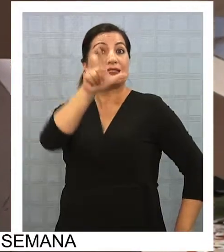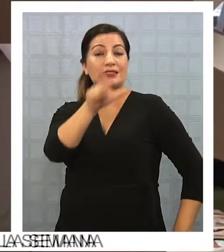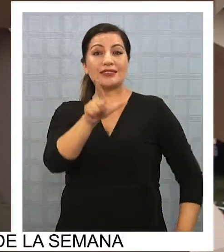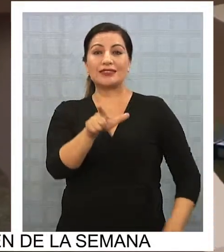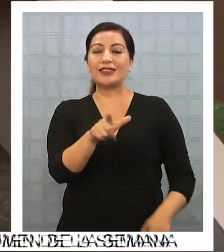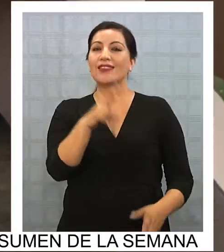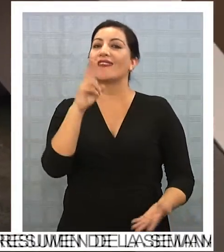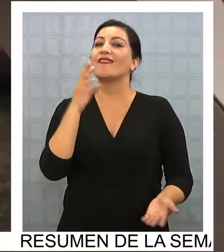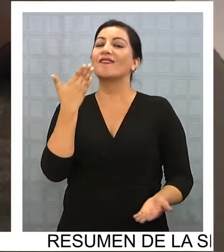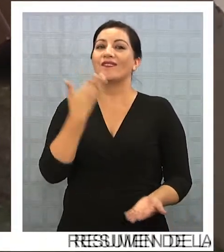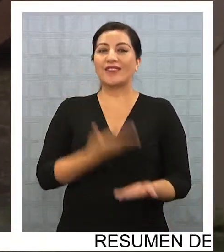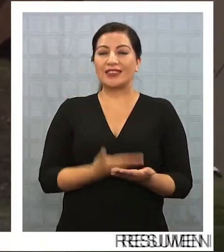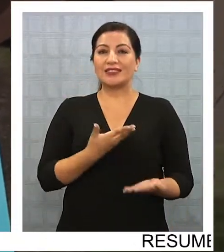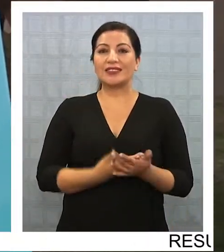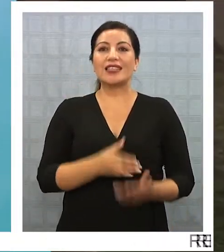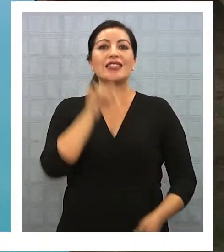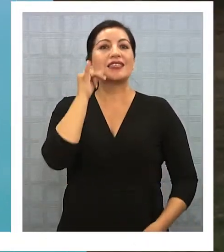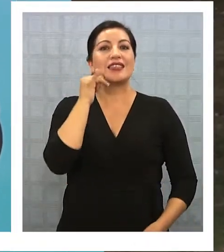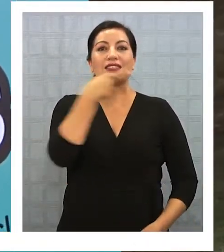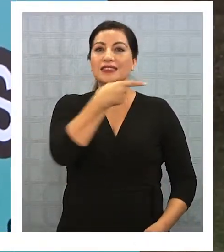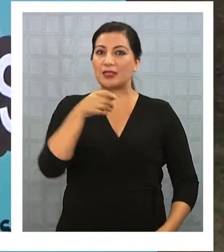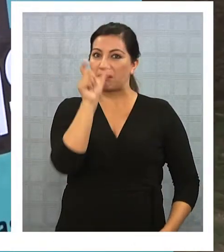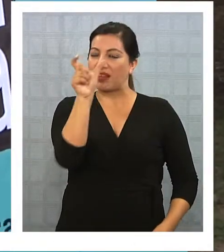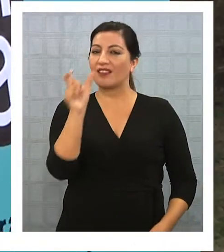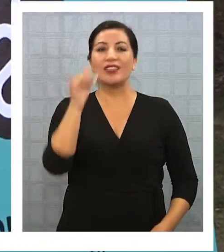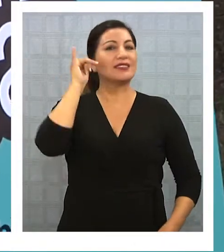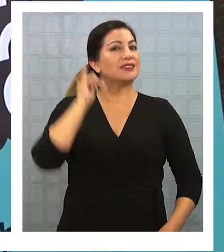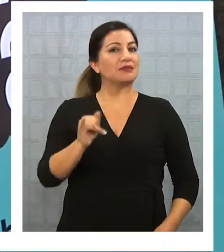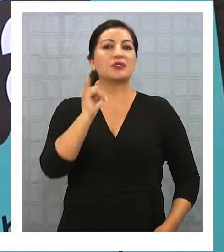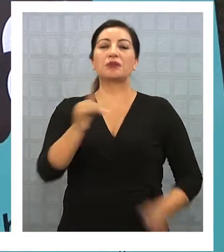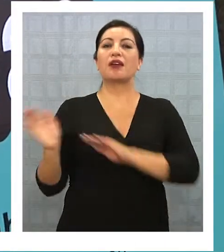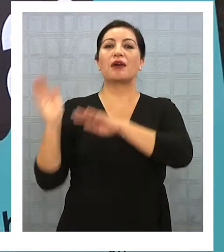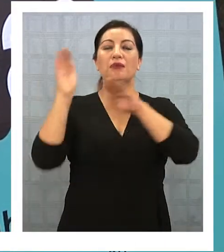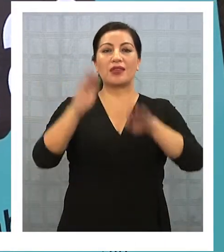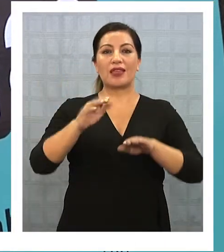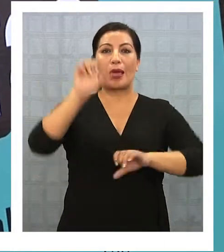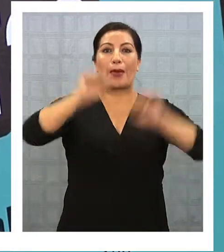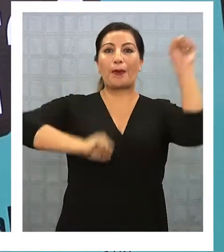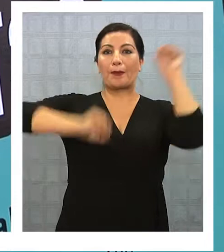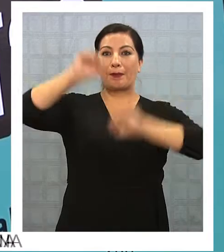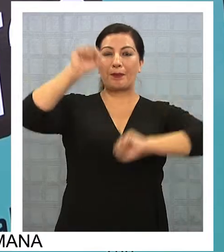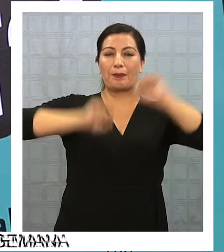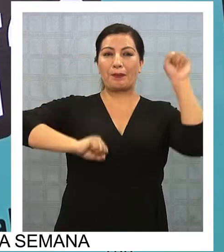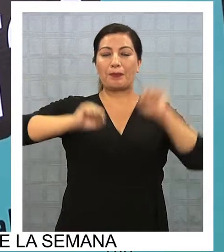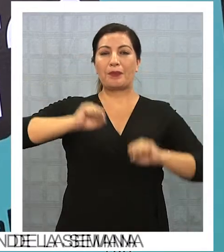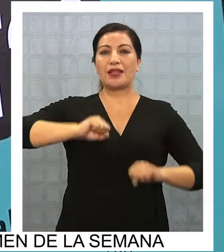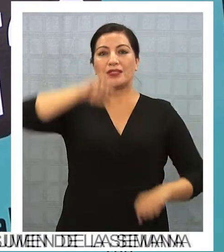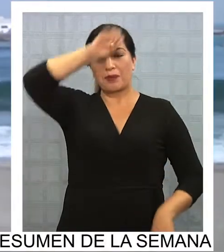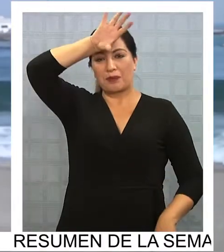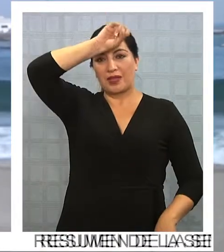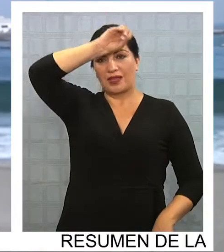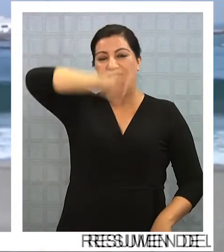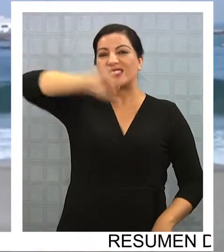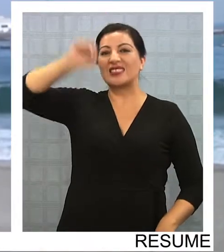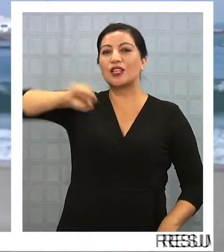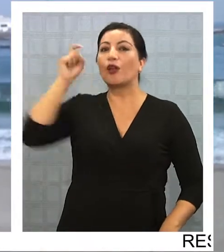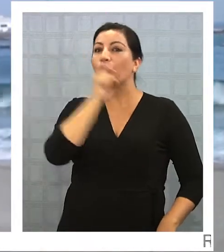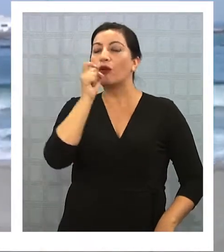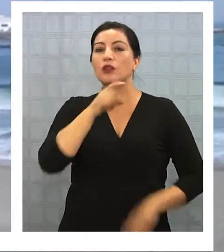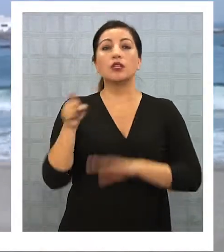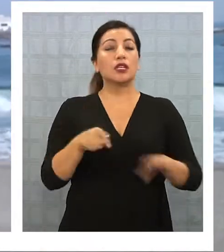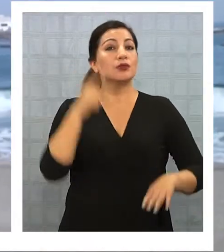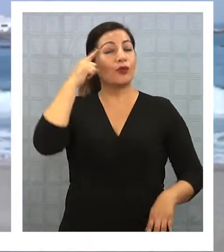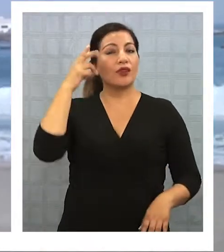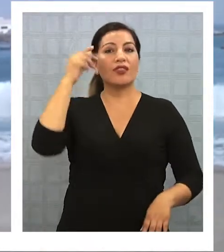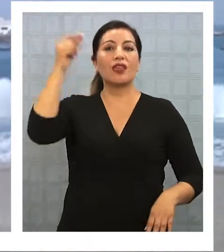versiones del Iquique en Cien Palabras. Todas ellas han sido apoyadas por la empresa minera Cerro Colorado. Una iniciativa muy